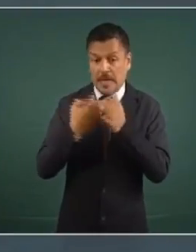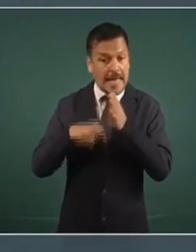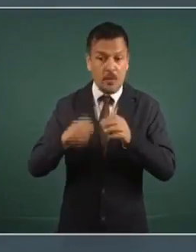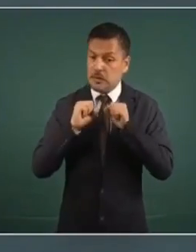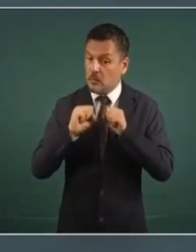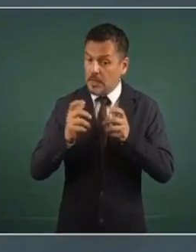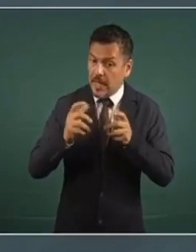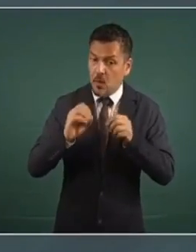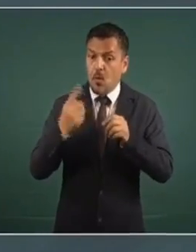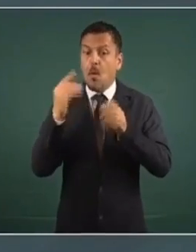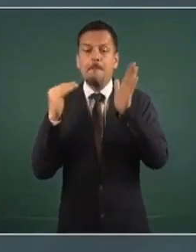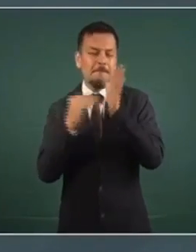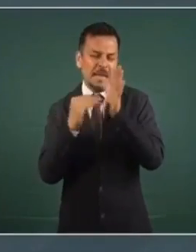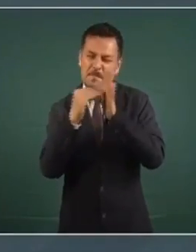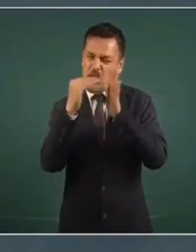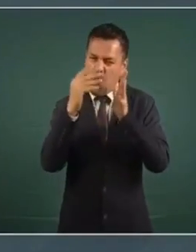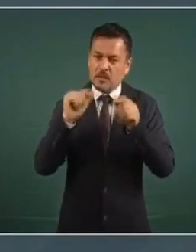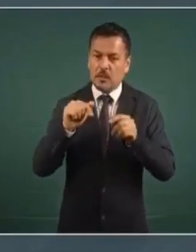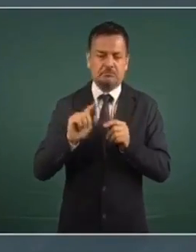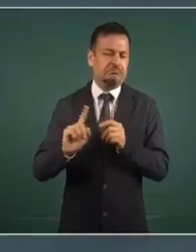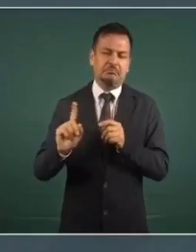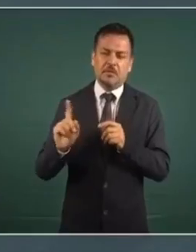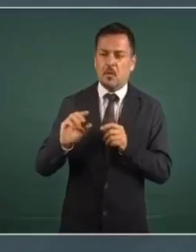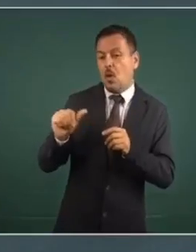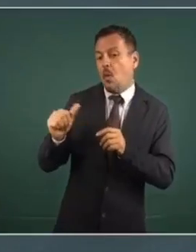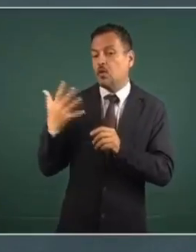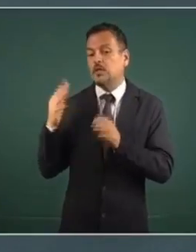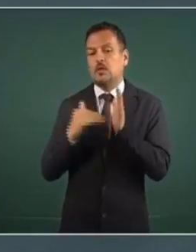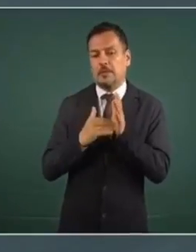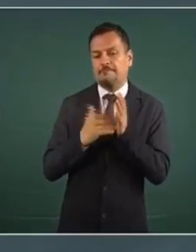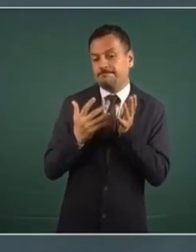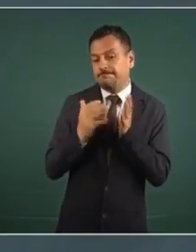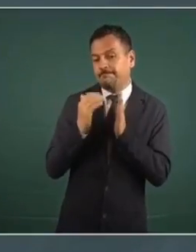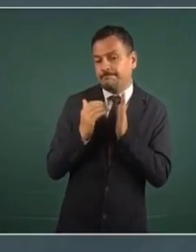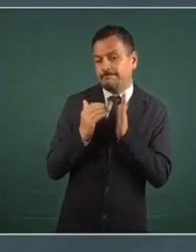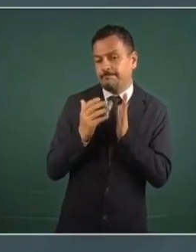de mil millones y terminaban ejerciendo cinco mil.